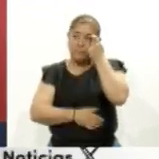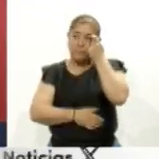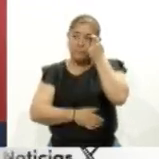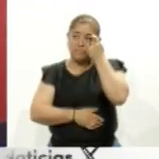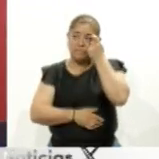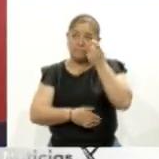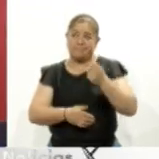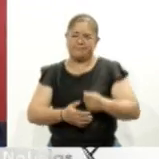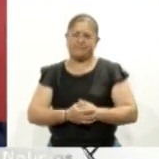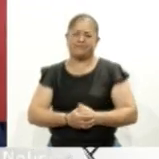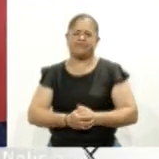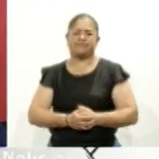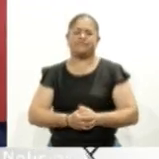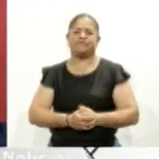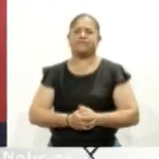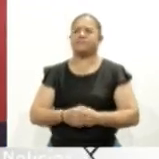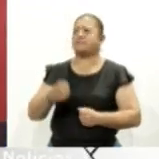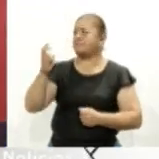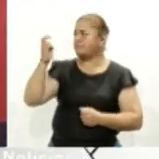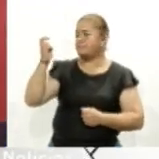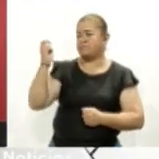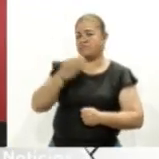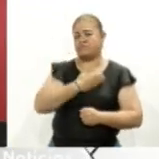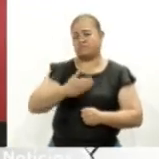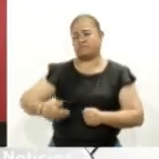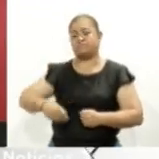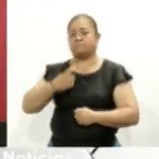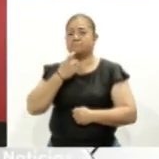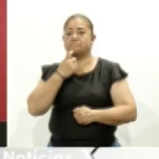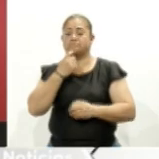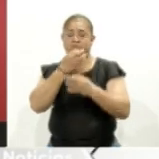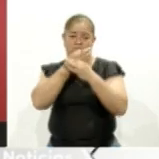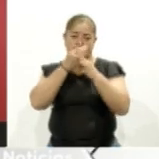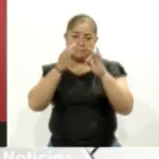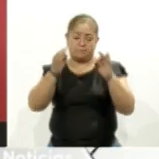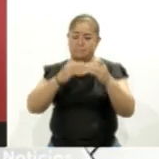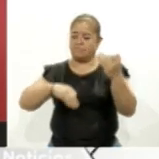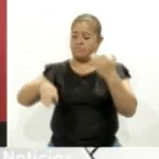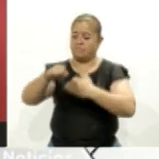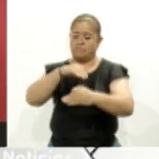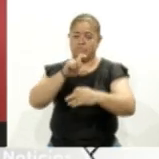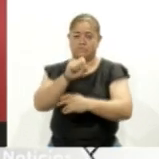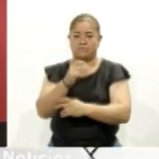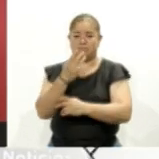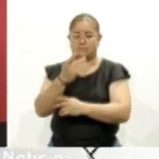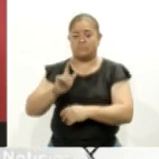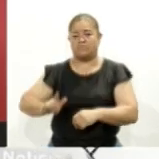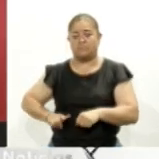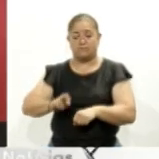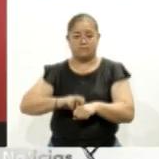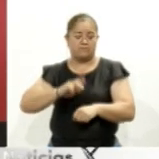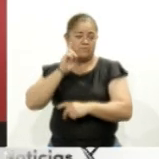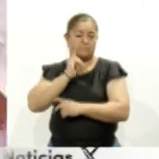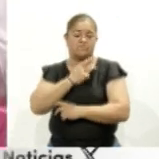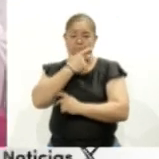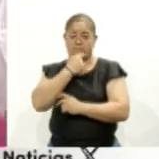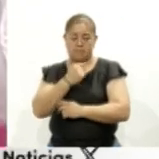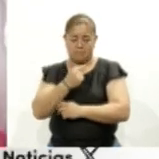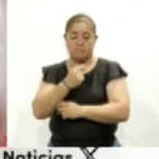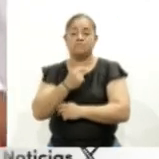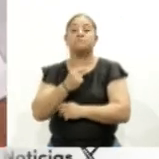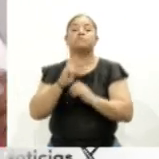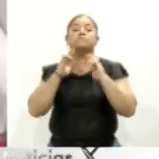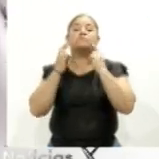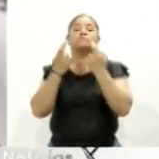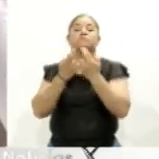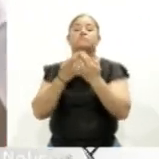El presidente Andrés Manuel López Obrador informó que se reunirá con las y los 23 gobernadores de las entidades donde opera el IMSS